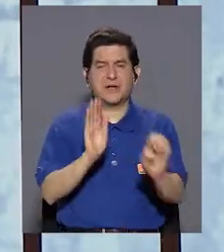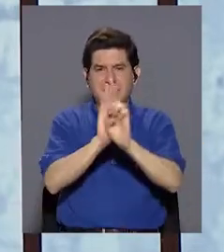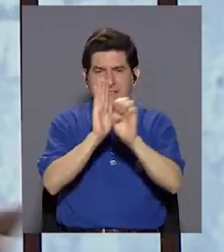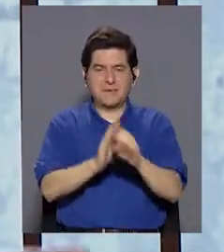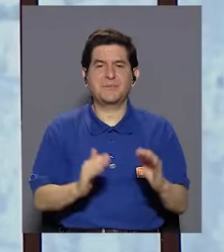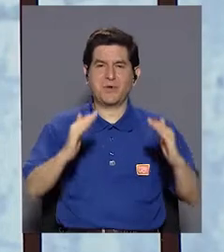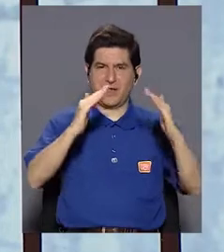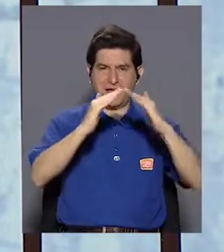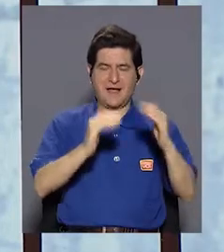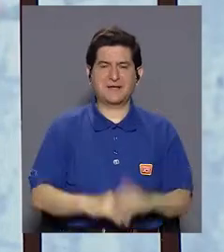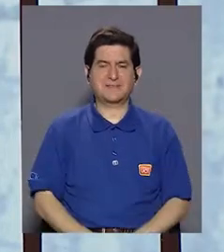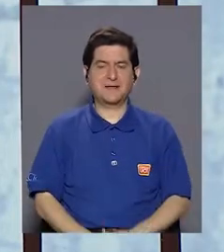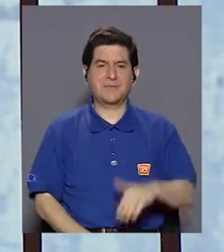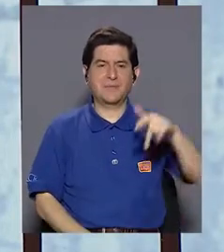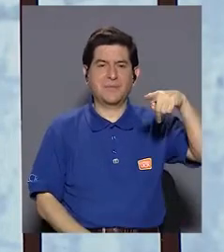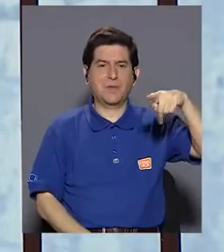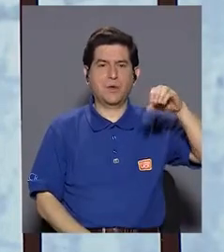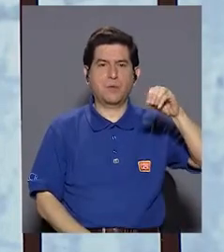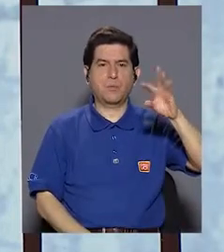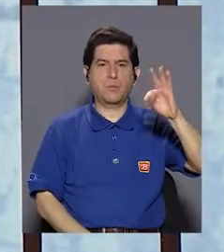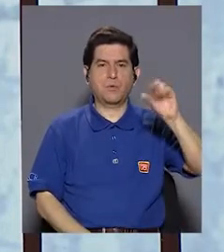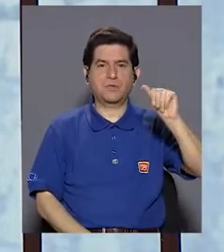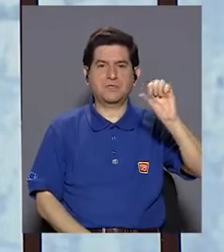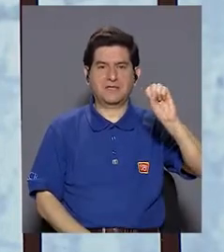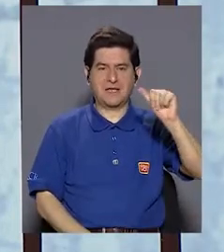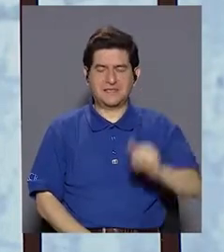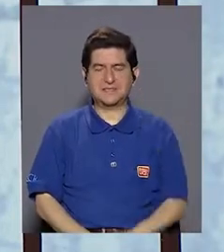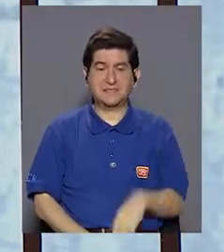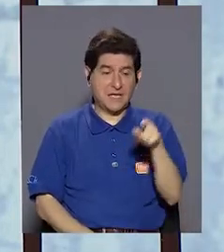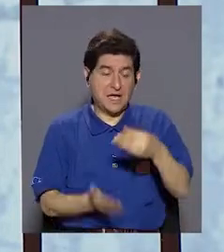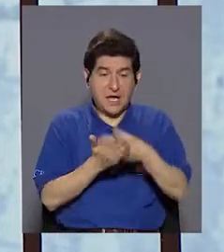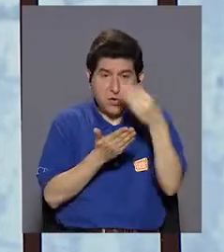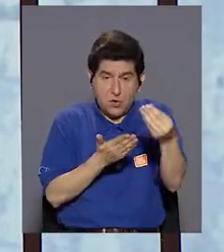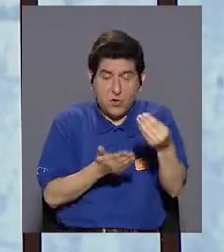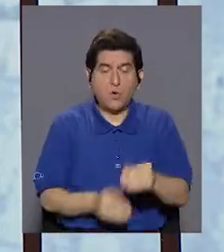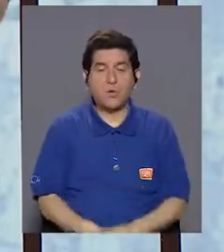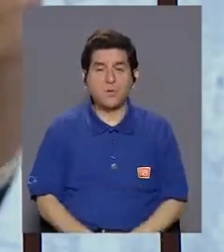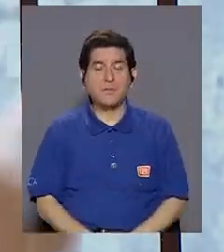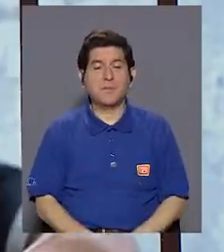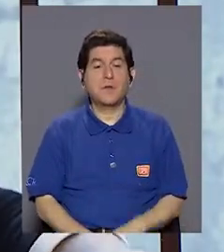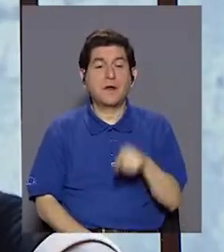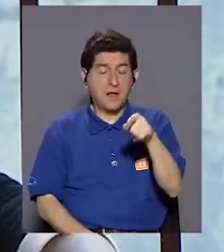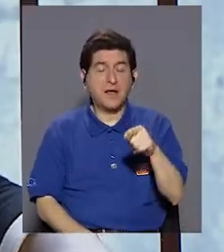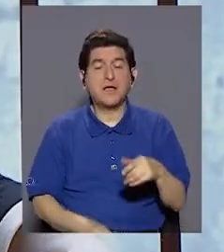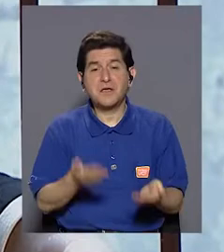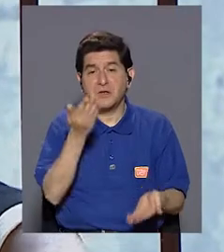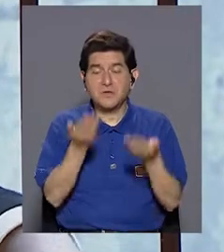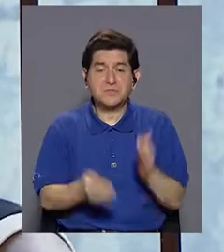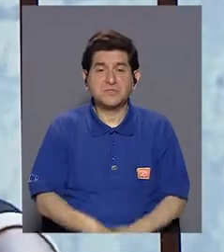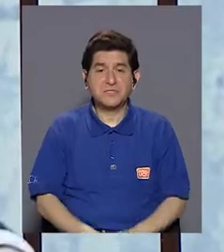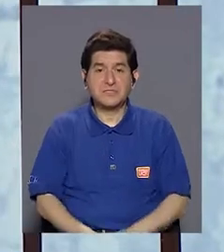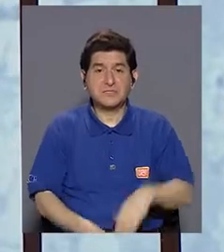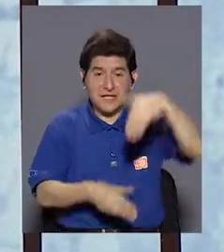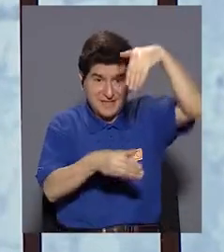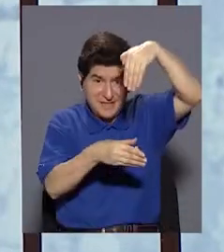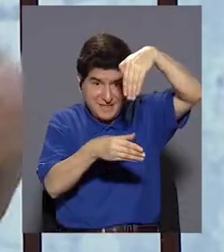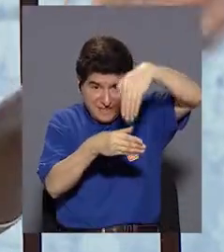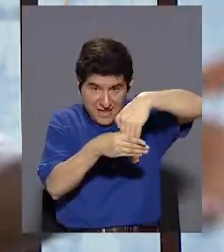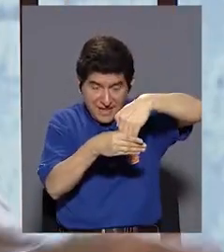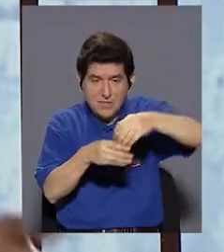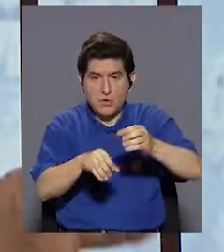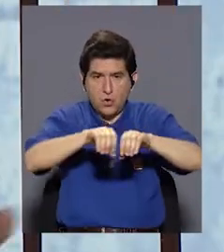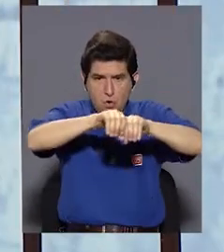Por ejemplo, en la casa, coge la potasa, lo compra en gránulos, lo compra en líquido, llega, lo coloca dentro de, digamos,